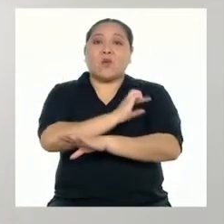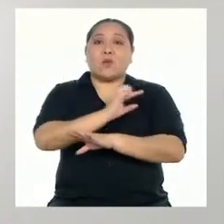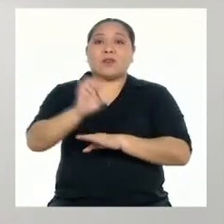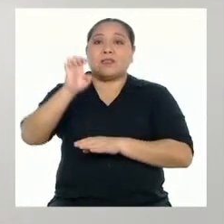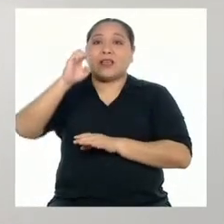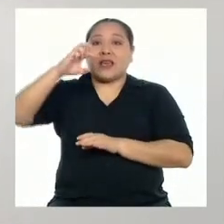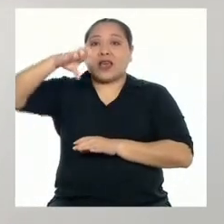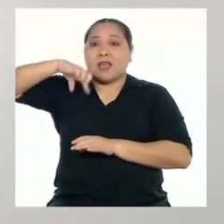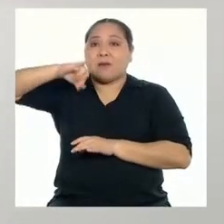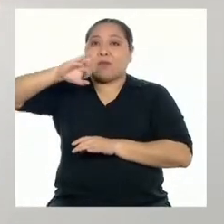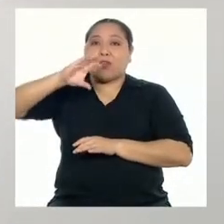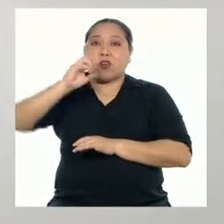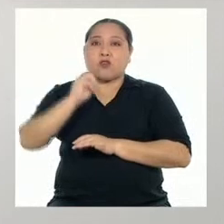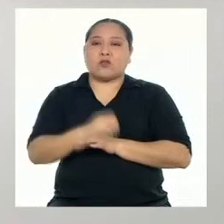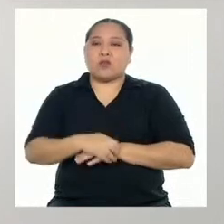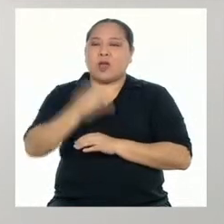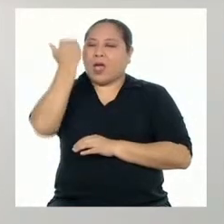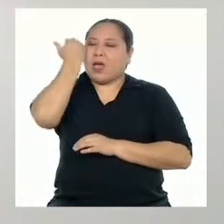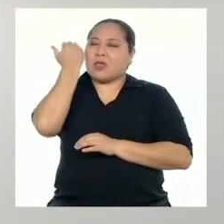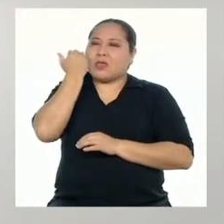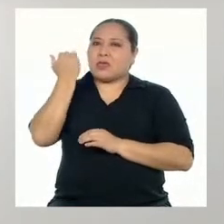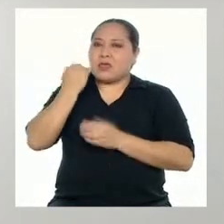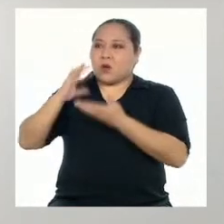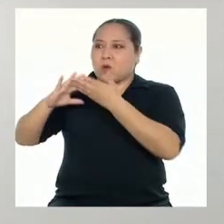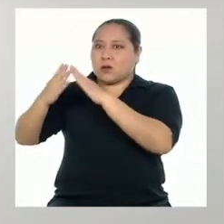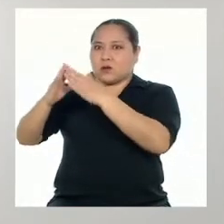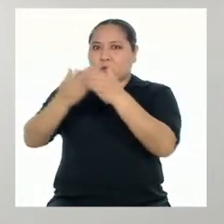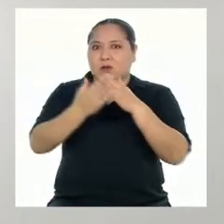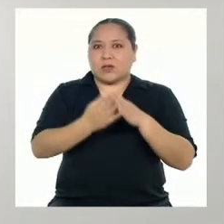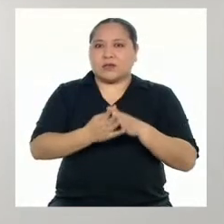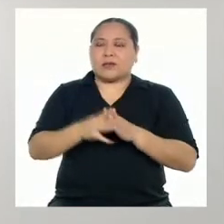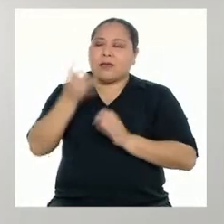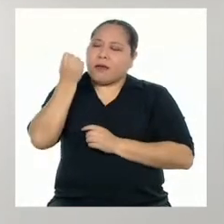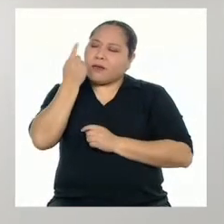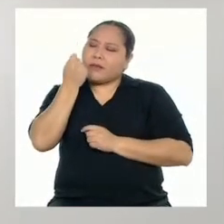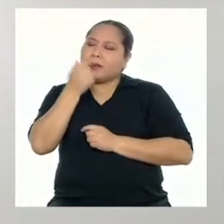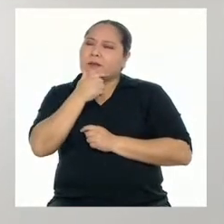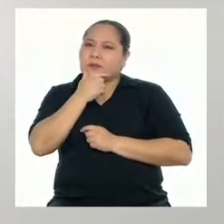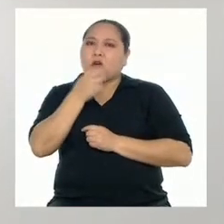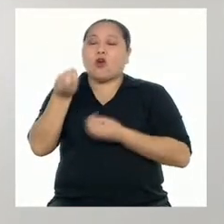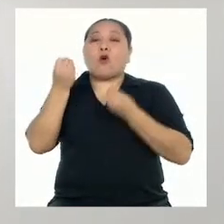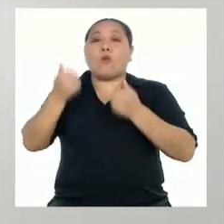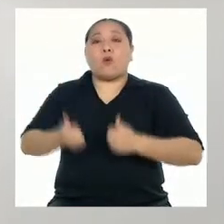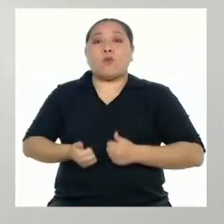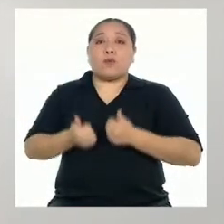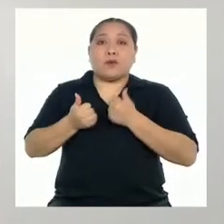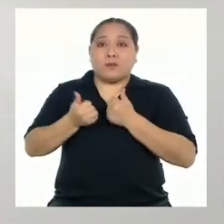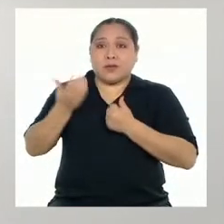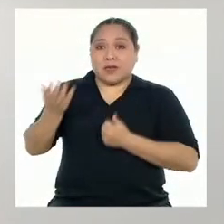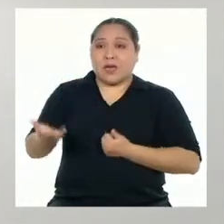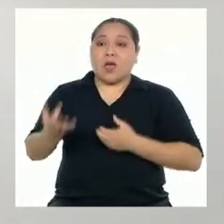épicos de las antiguas civilizaciones, podemos llevar a entender cómo vivían y de qué forma